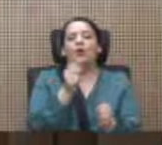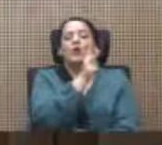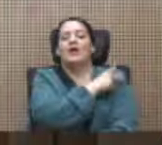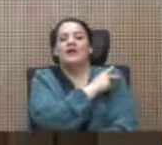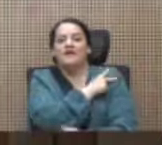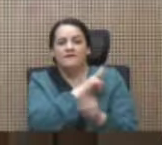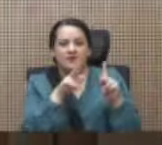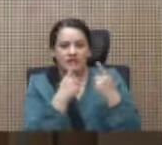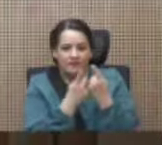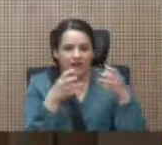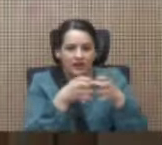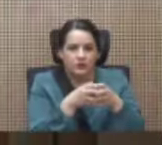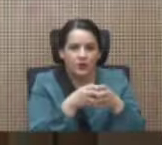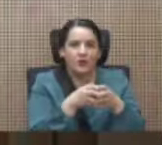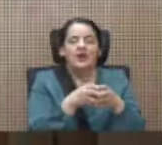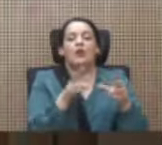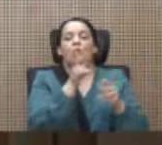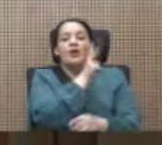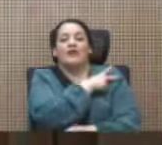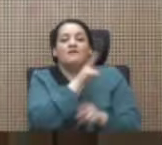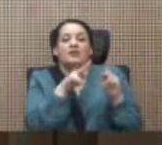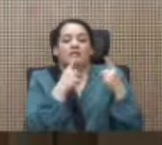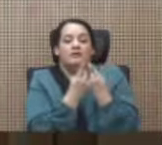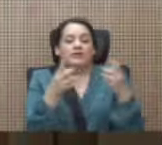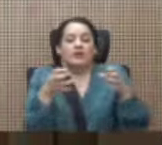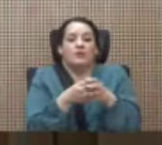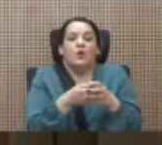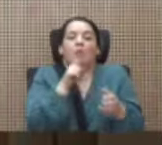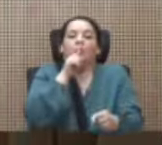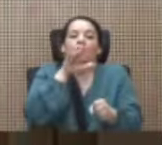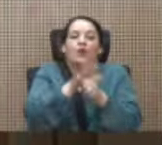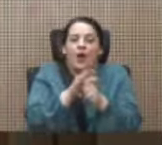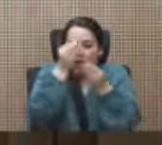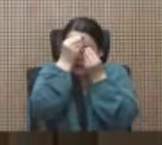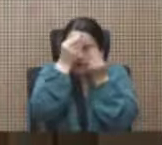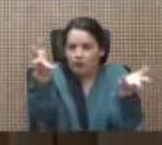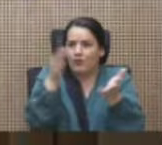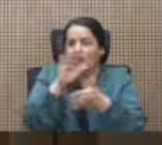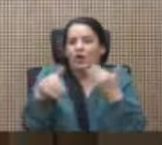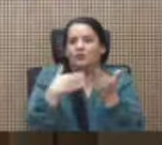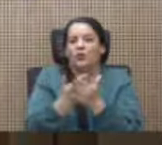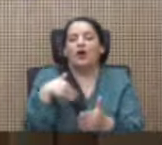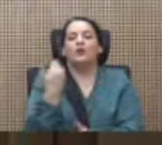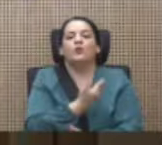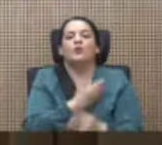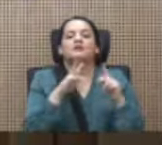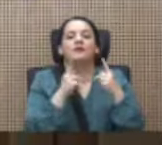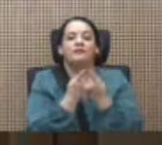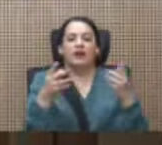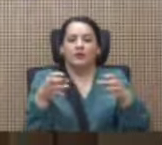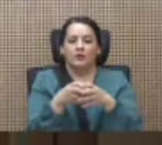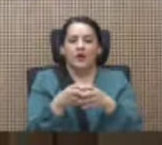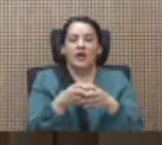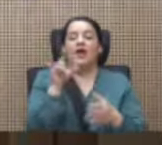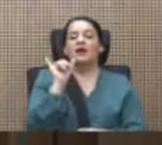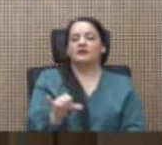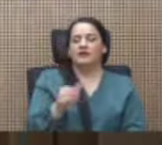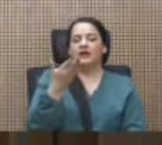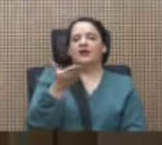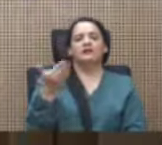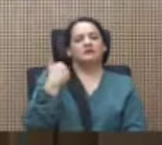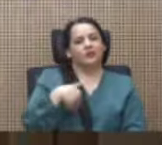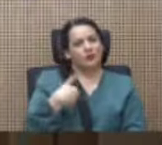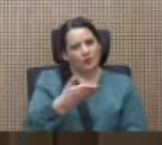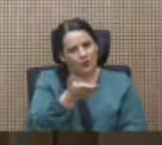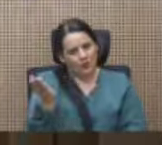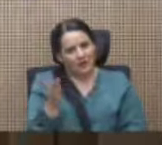sino que los jefes de fracción nos comprometimos a darlo a conocer a toda nuestra fracción así que señores diputados no se